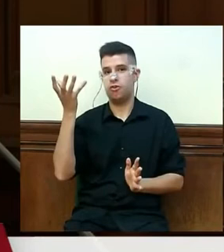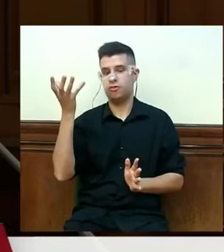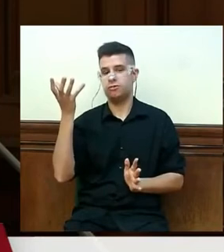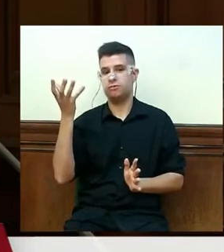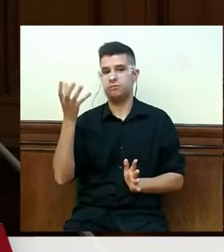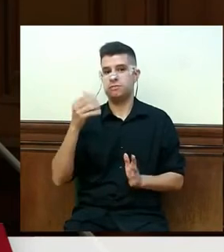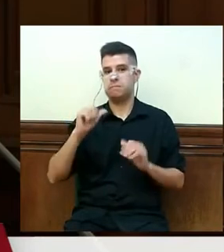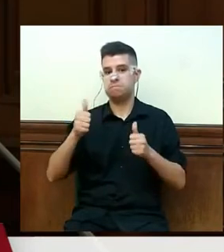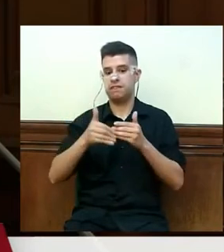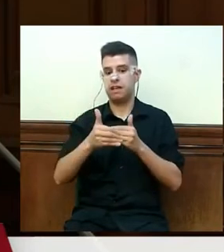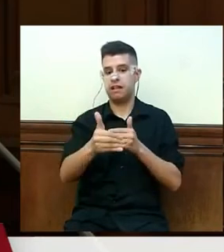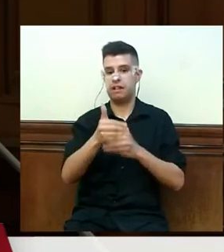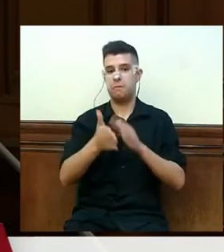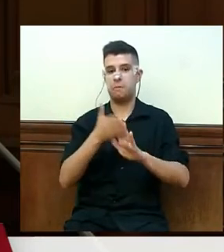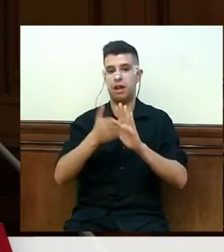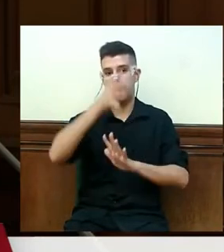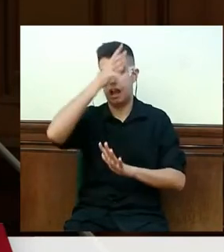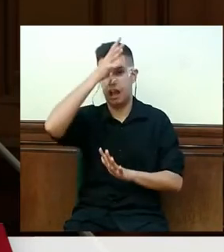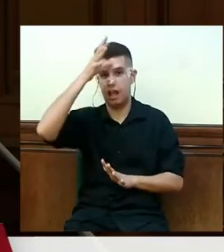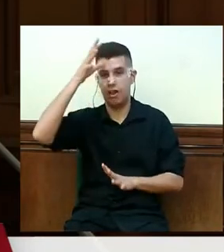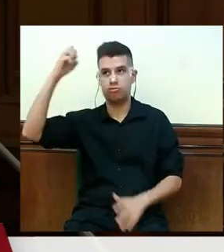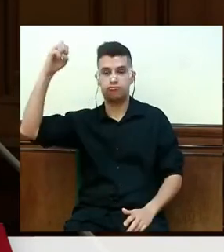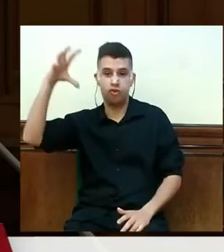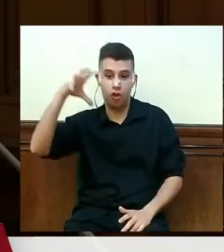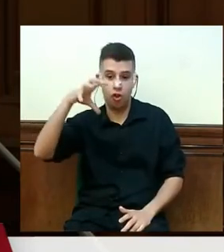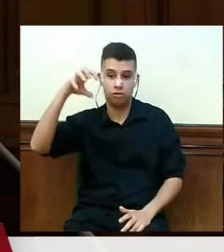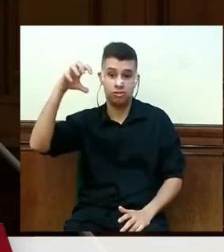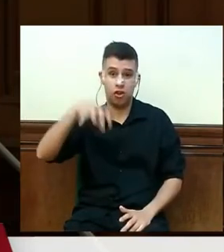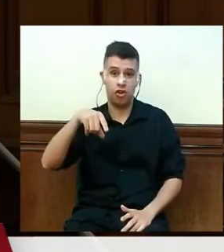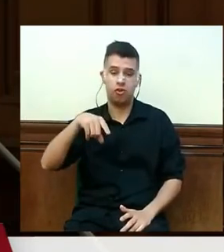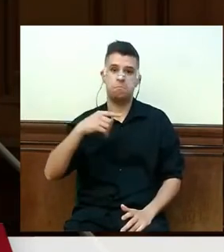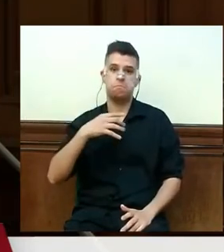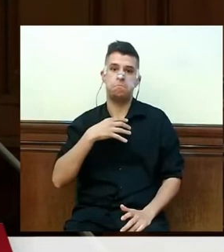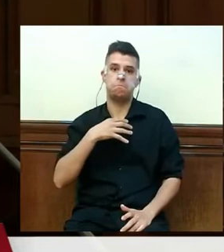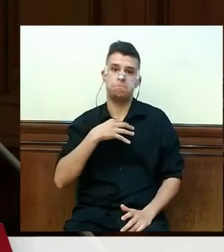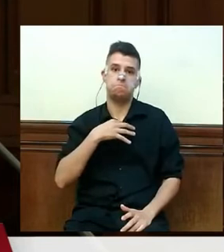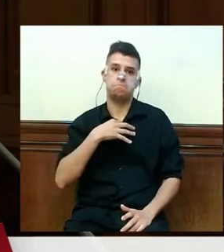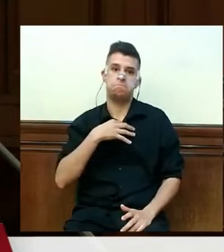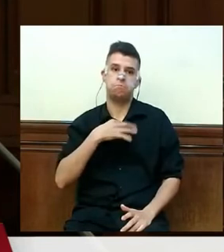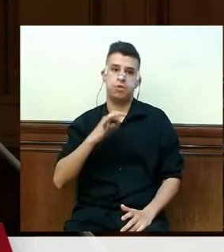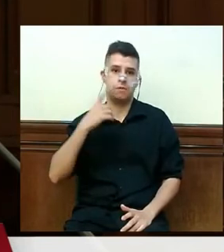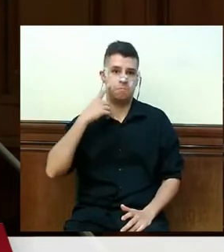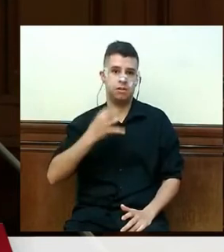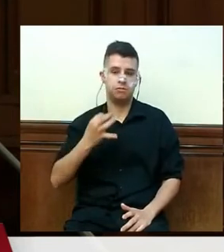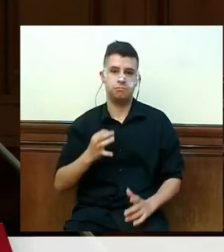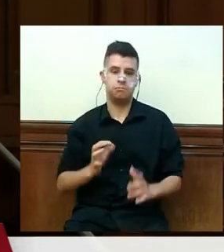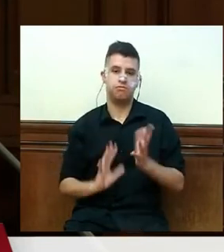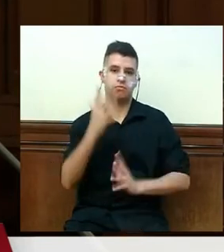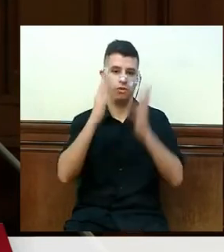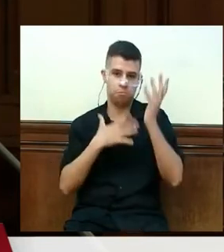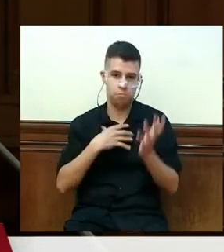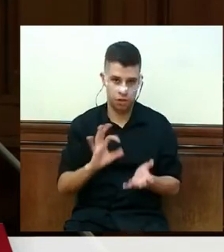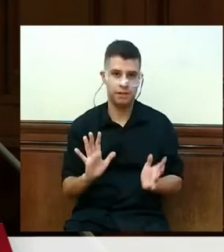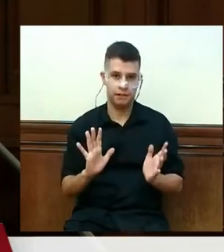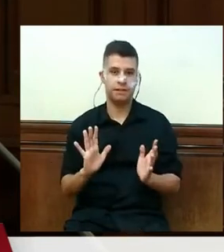cómo está el tiempo y en cuanto empiece el calor, pues se puede convertir el Parque Natural del